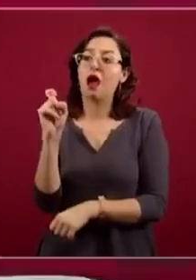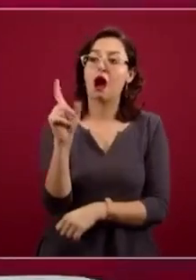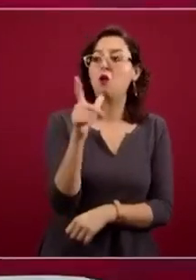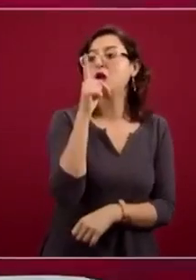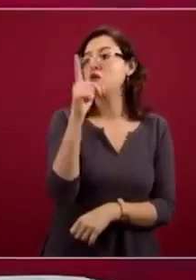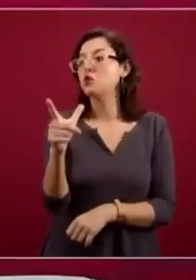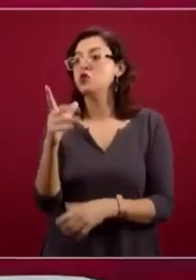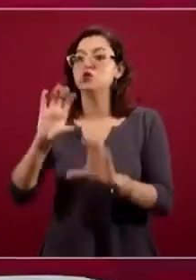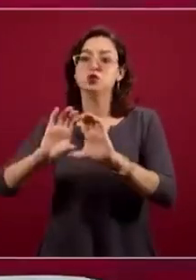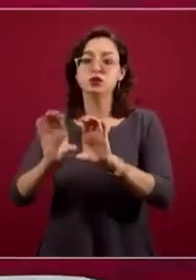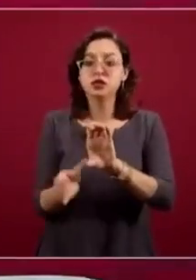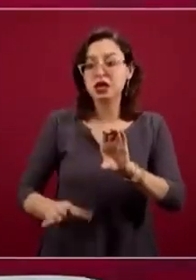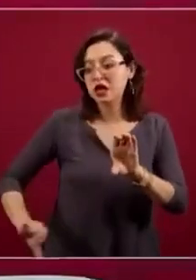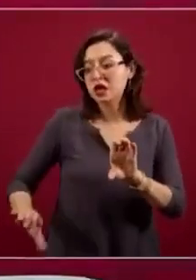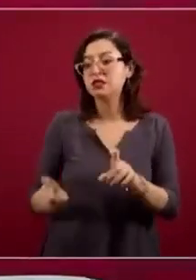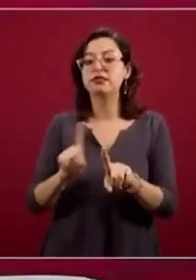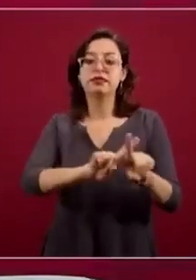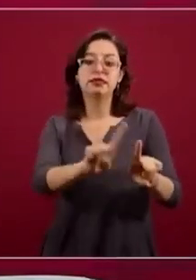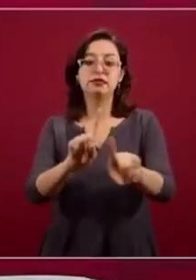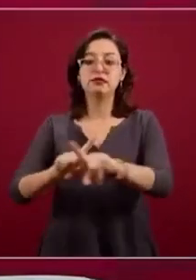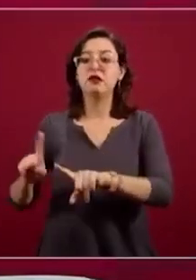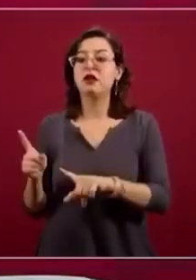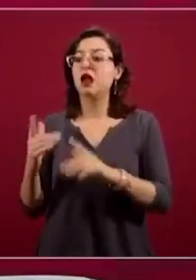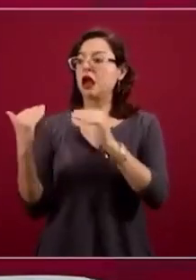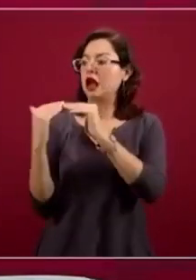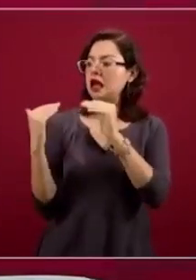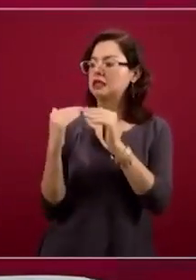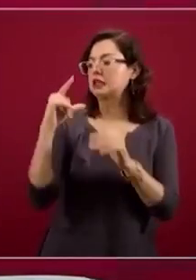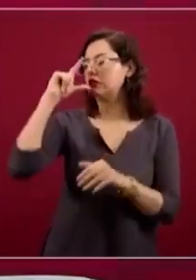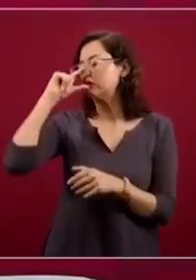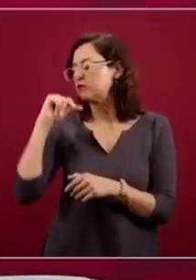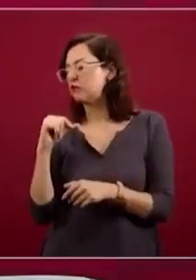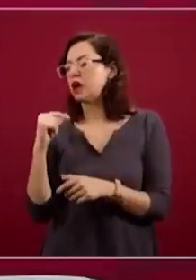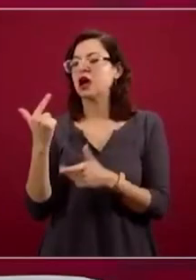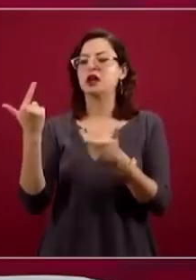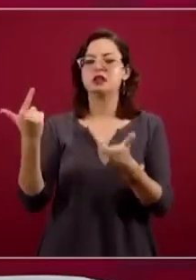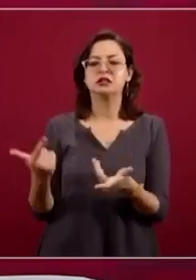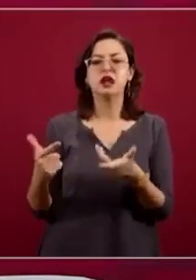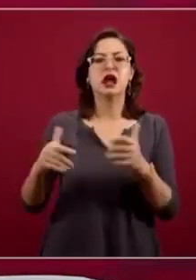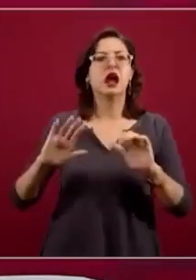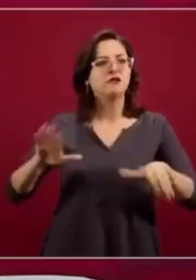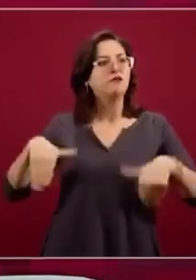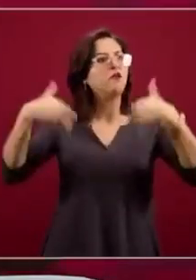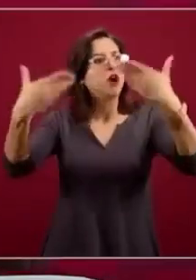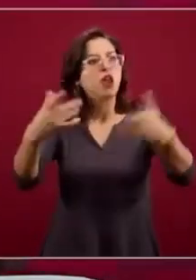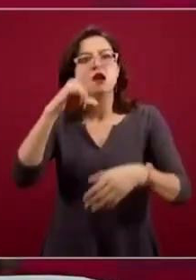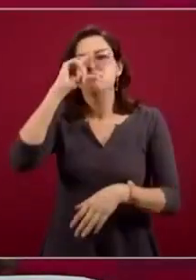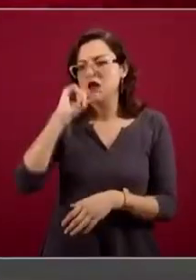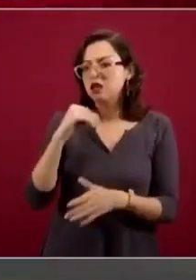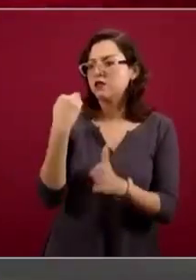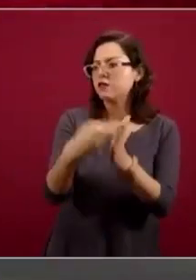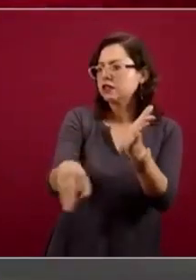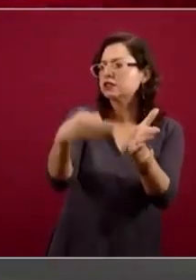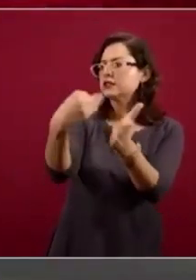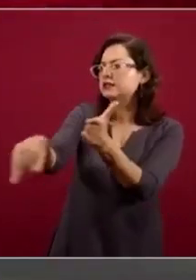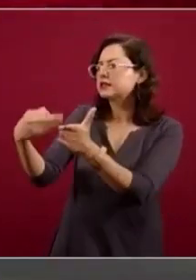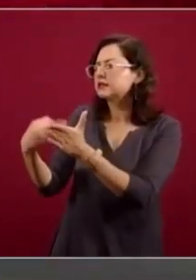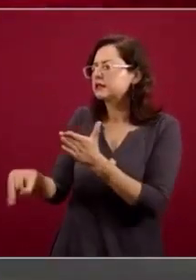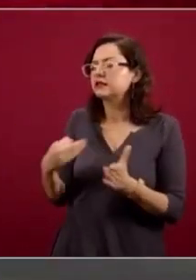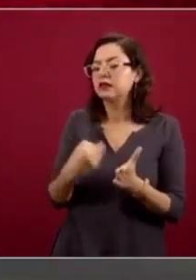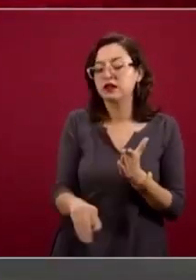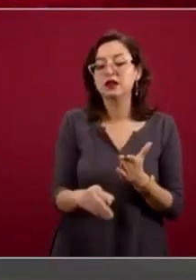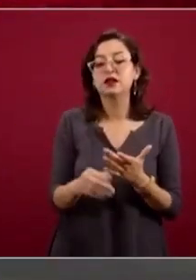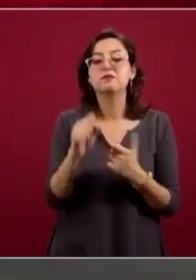drenaje, déficit en vivienda, déficit en espacios públicos y bajo una metodología